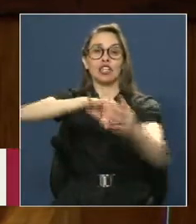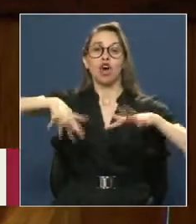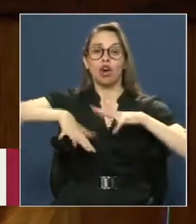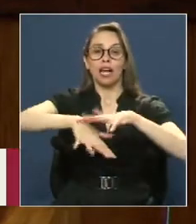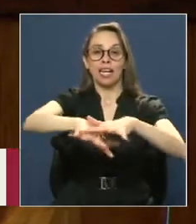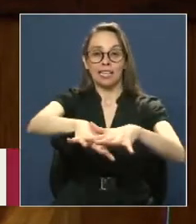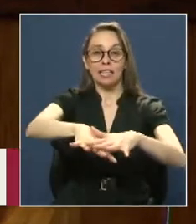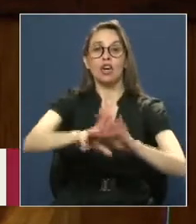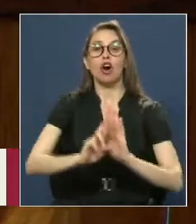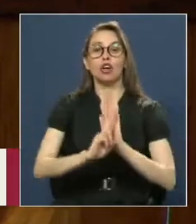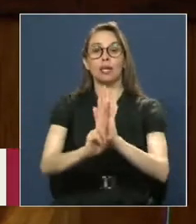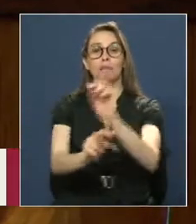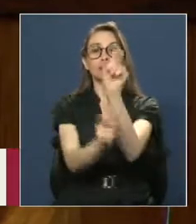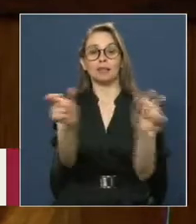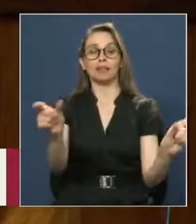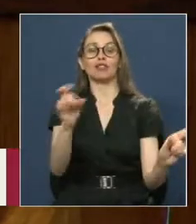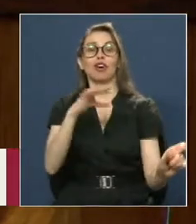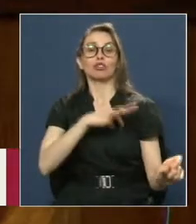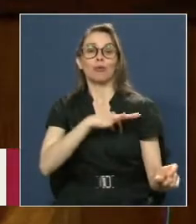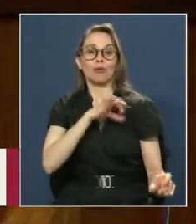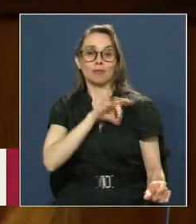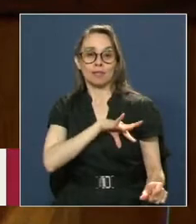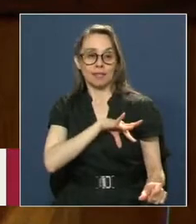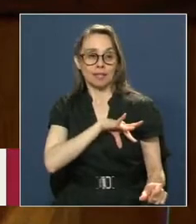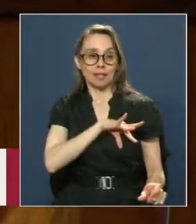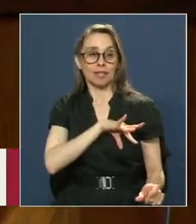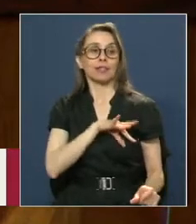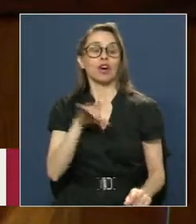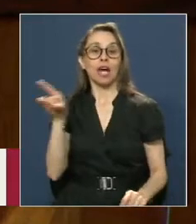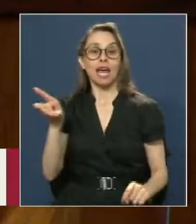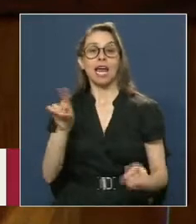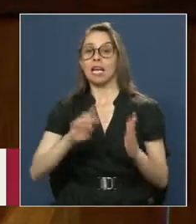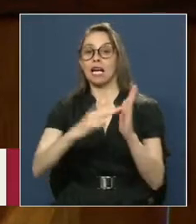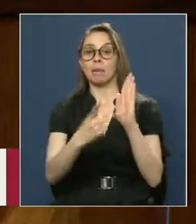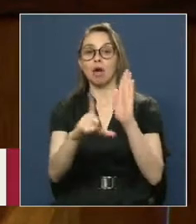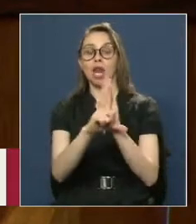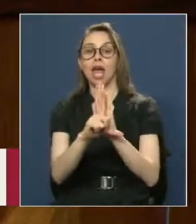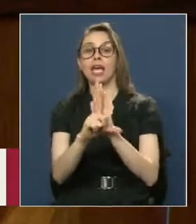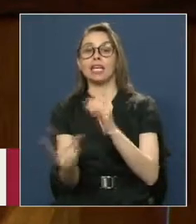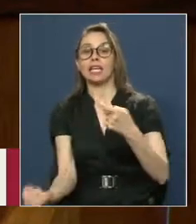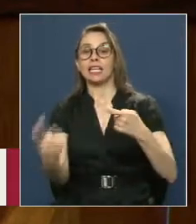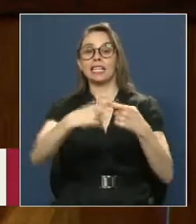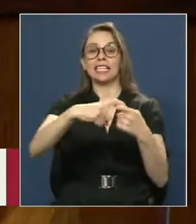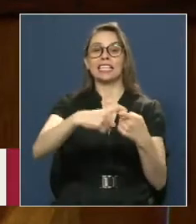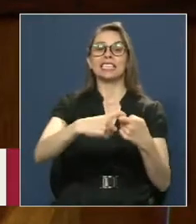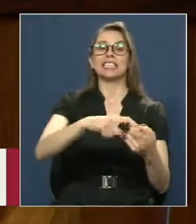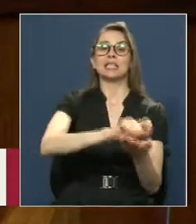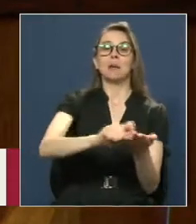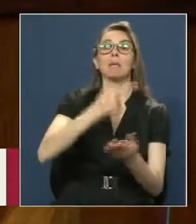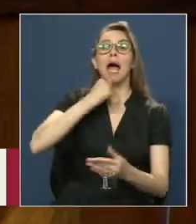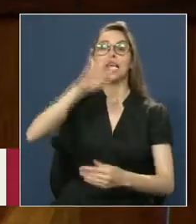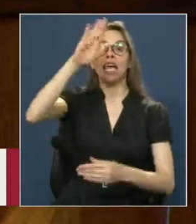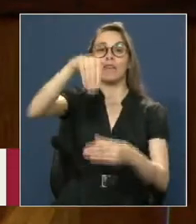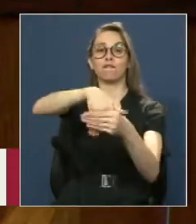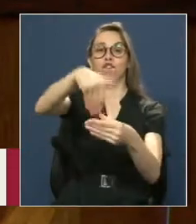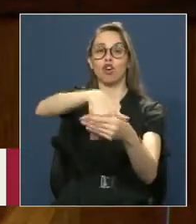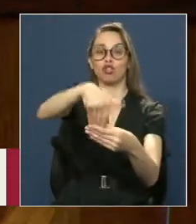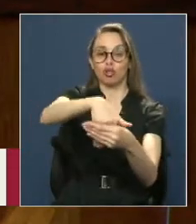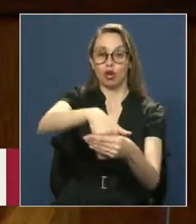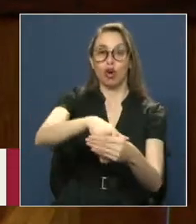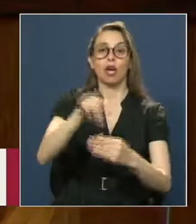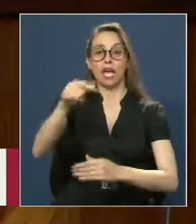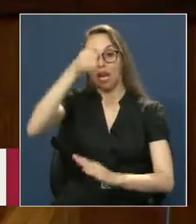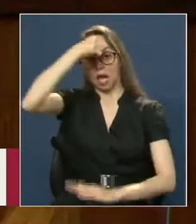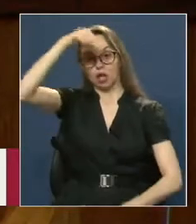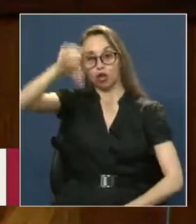representación De nuestros compatriotas Entre otras Fue quien reformó La ley de inscripciones Electorales Condenando En forma activa El